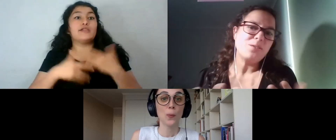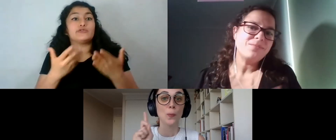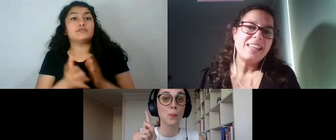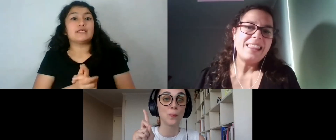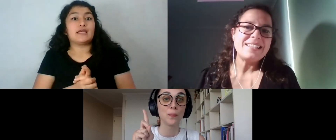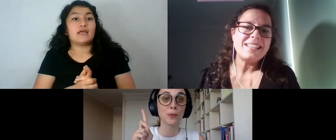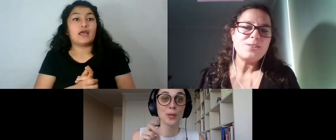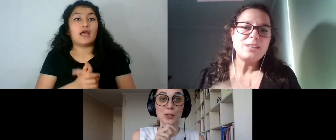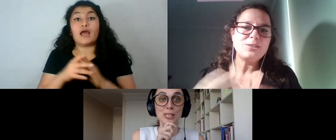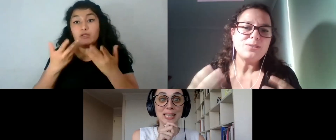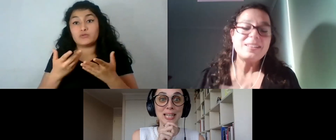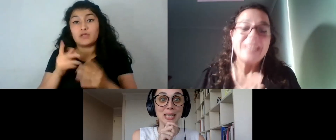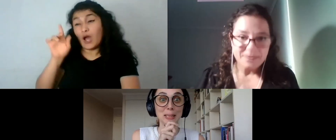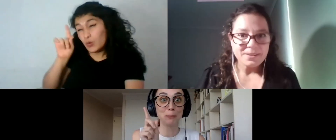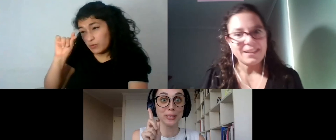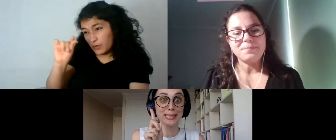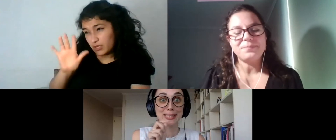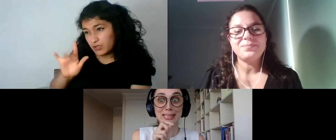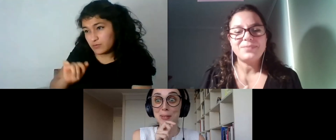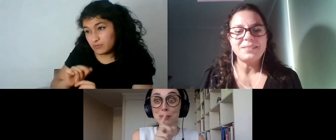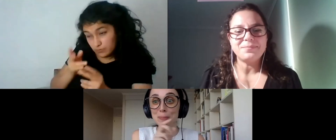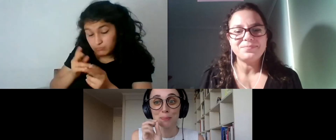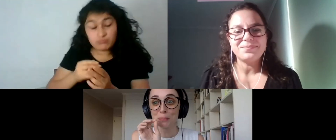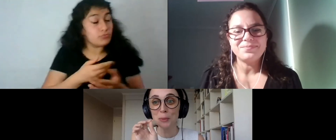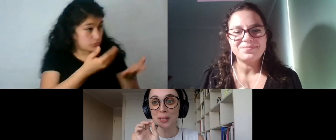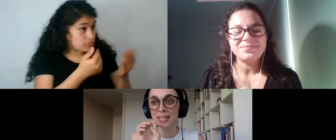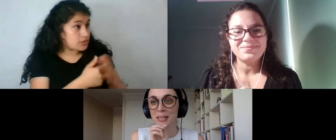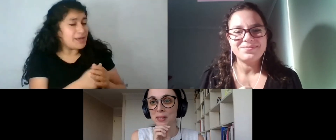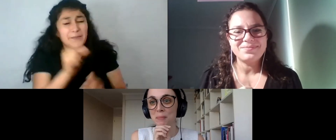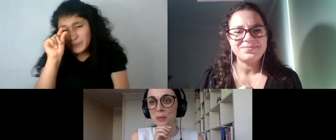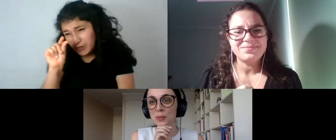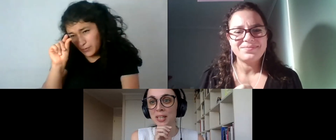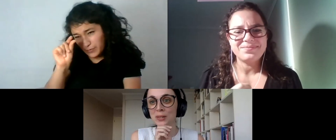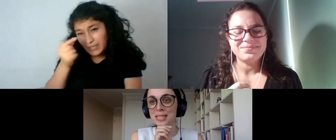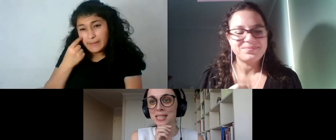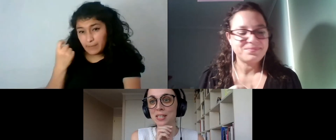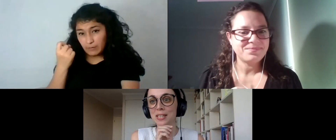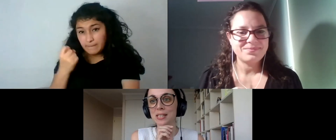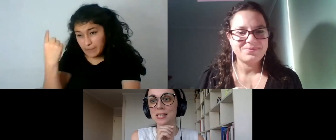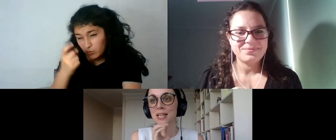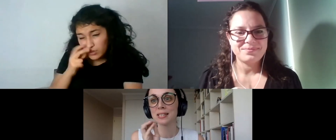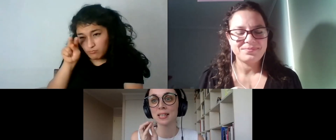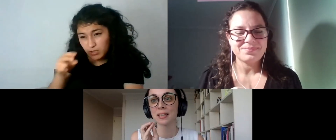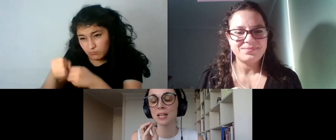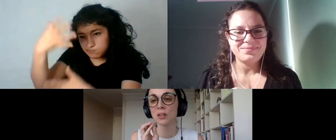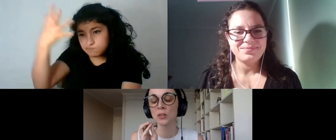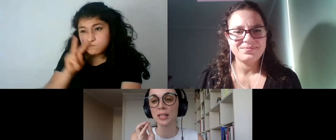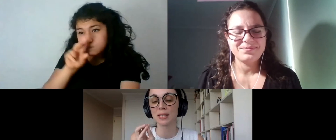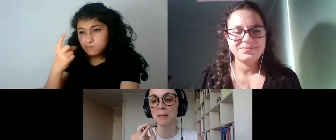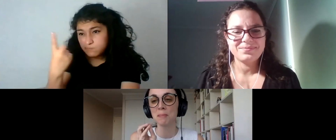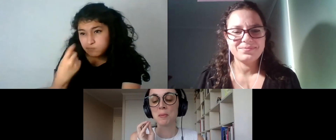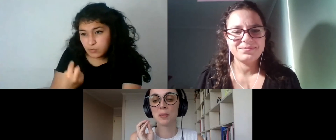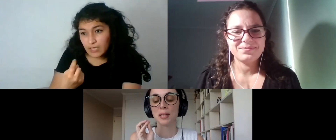bueno, desde el centro. Una cosita. Dígame. Muy pequeñas que me están preguntando en el chat. Si es que quieren